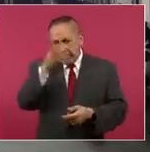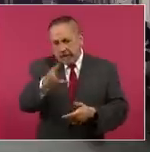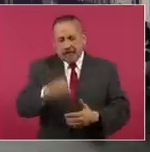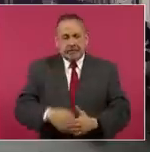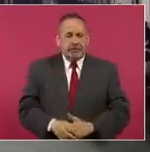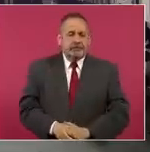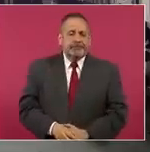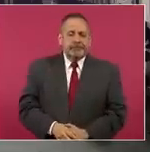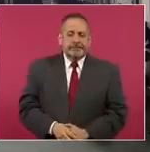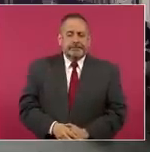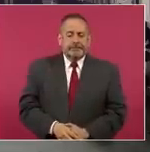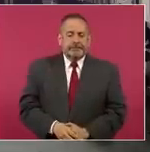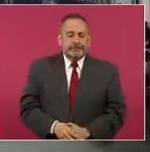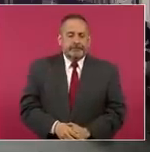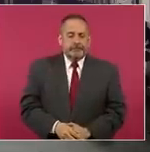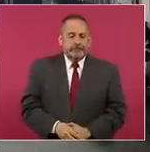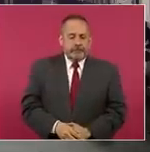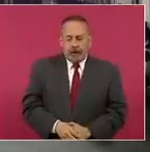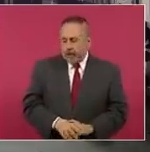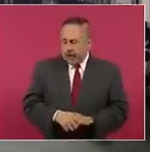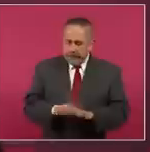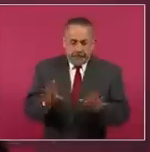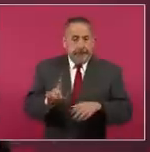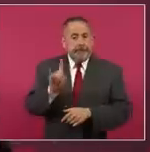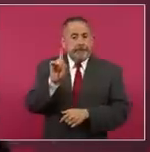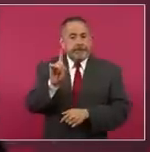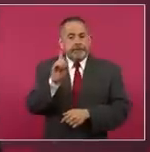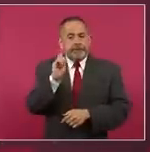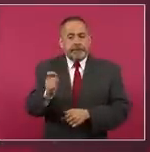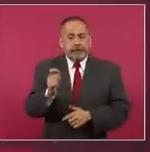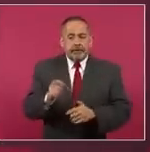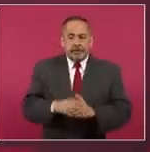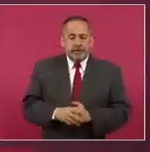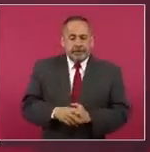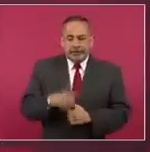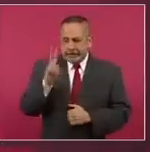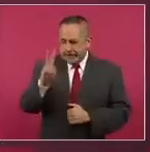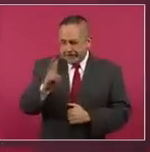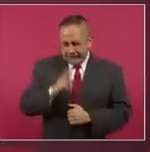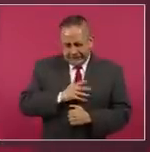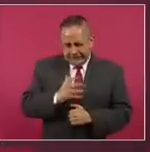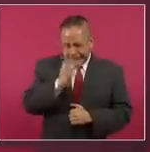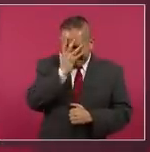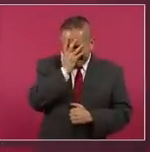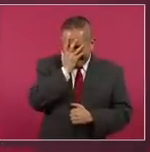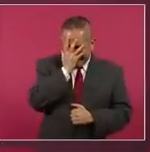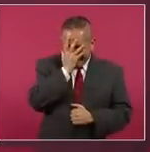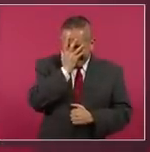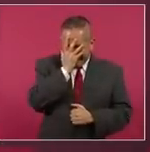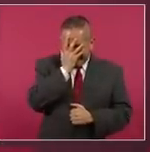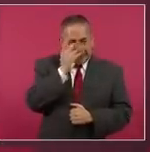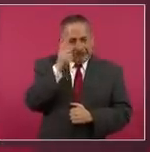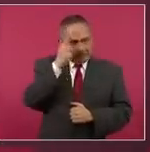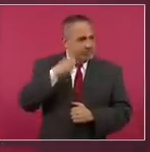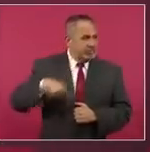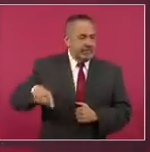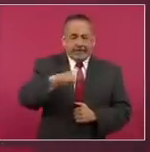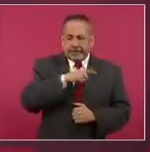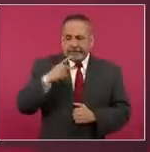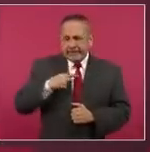Primero, es un hecho muy vergonzoso para el país,